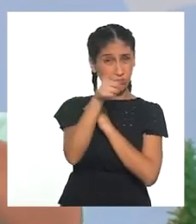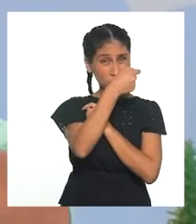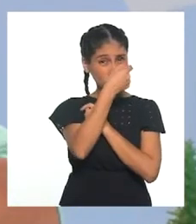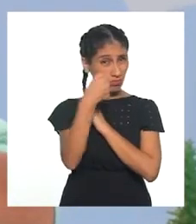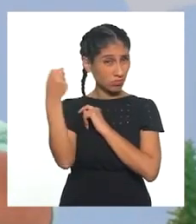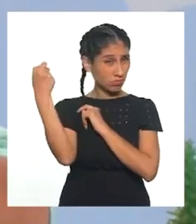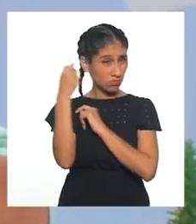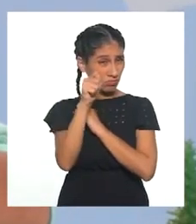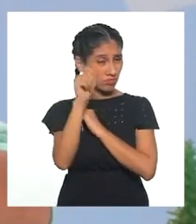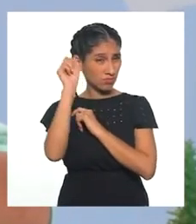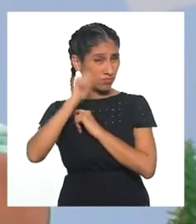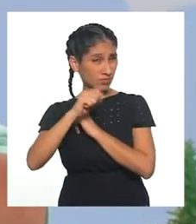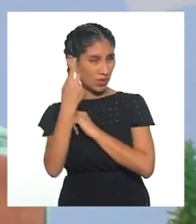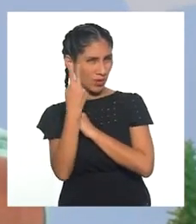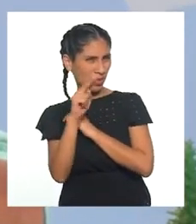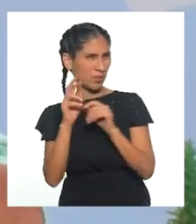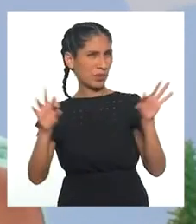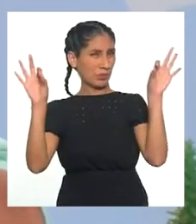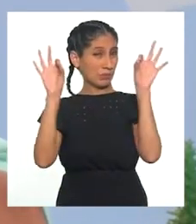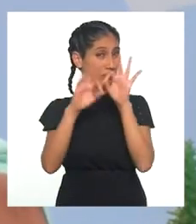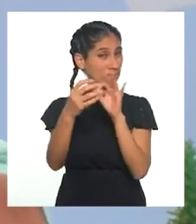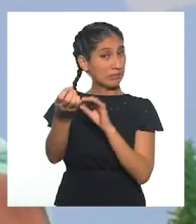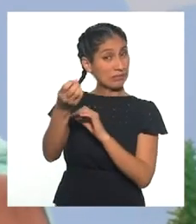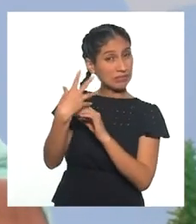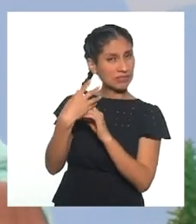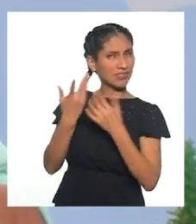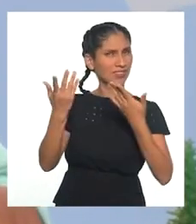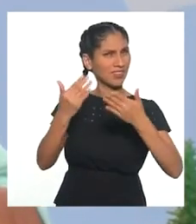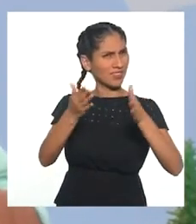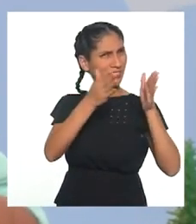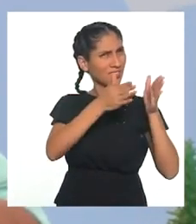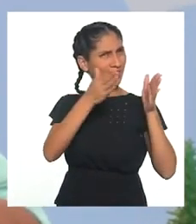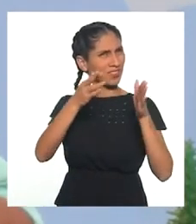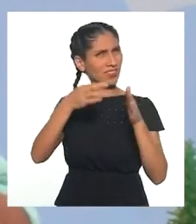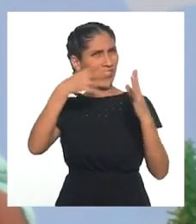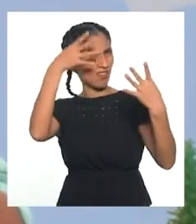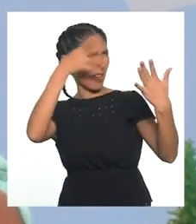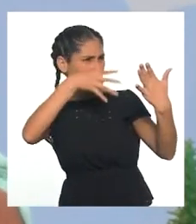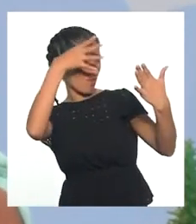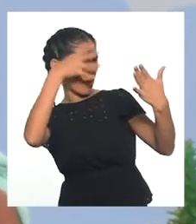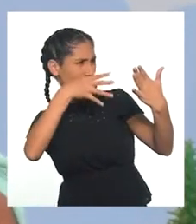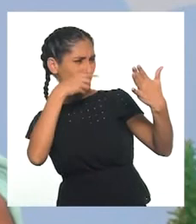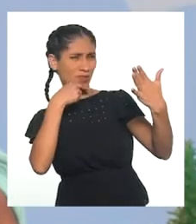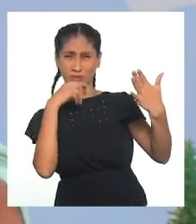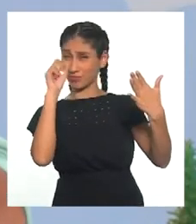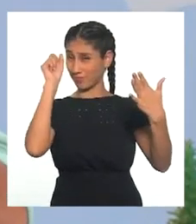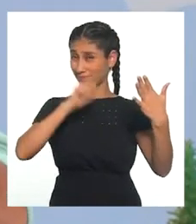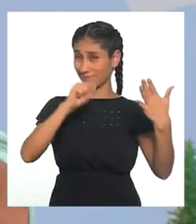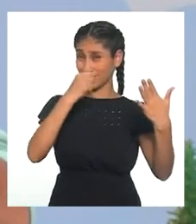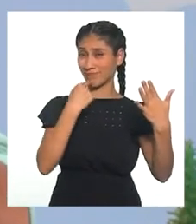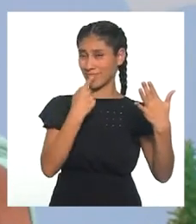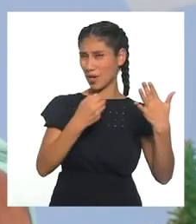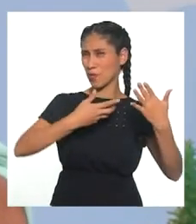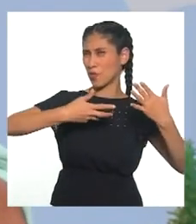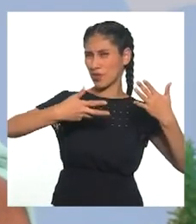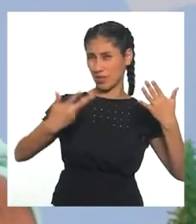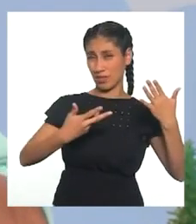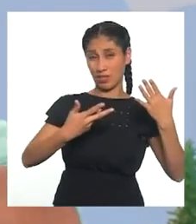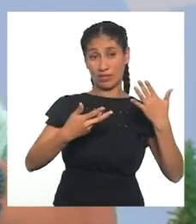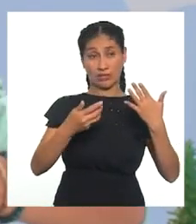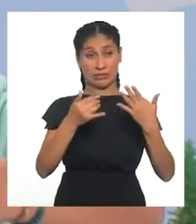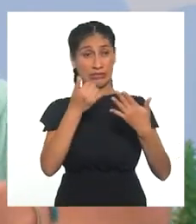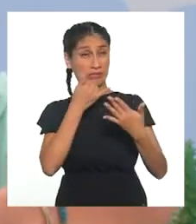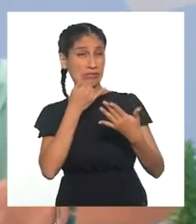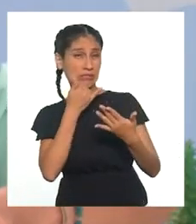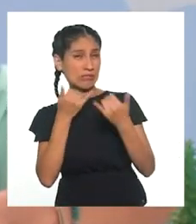Bueno, ahora veo la importancia en lo que dijiste acerca de los prototipos y de la evaluación. Definitivamente. Digamos que las fallas